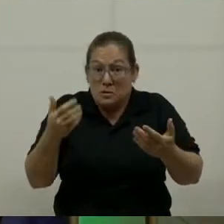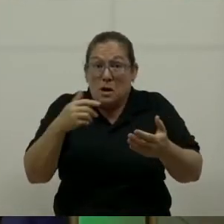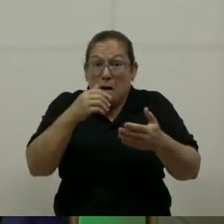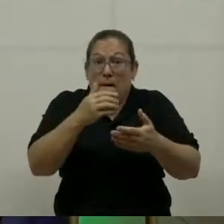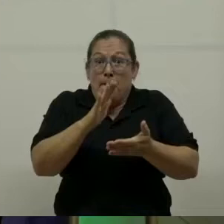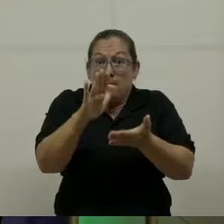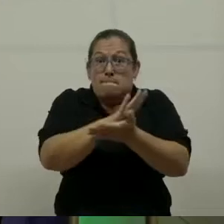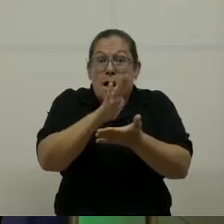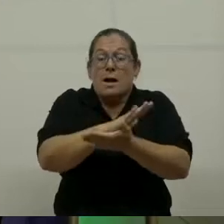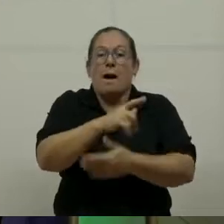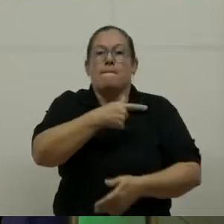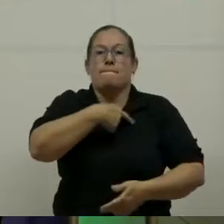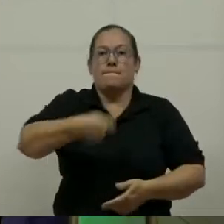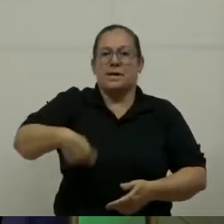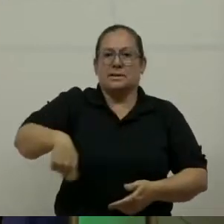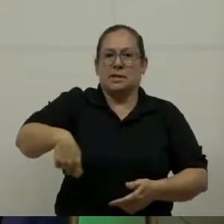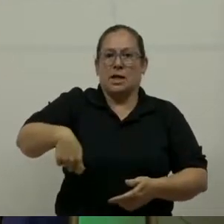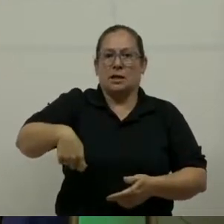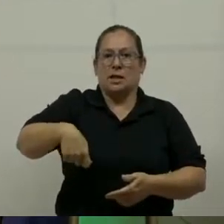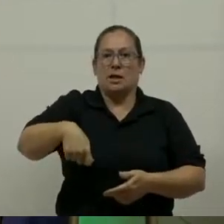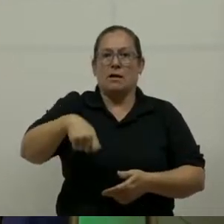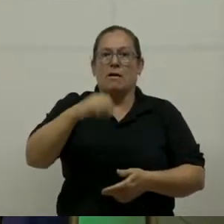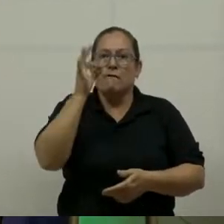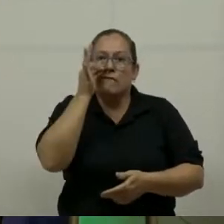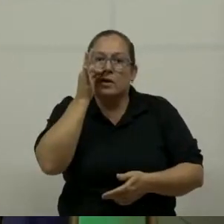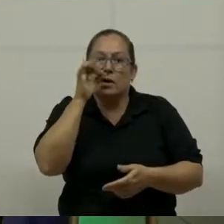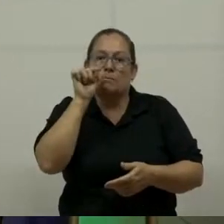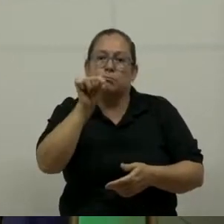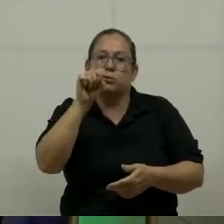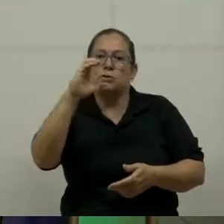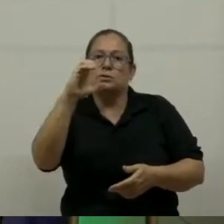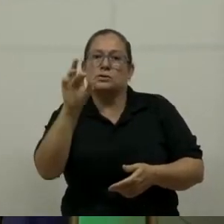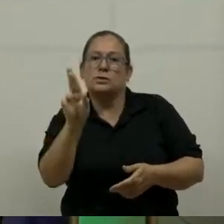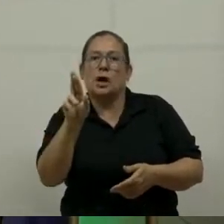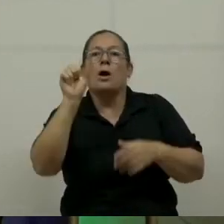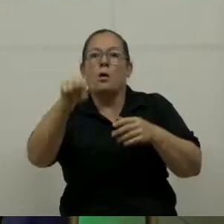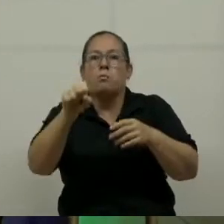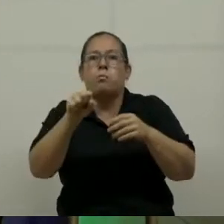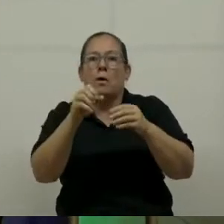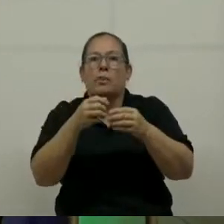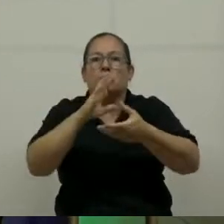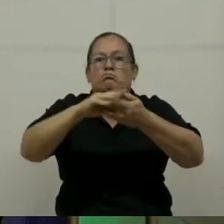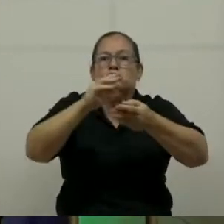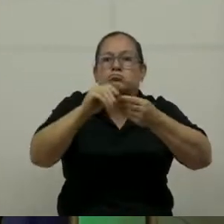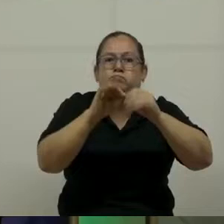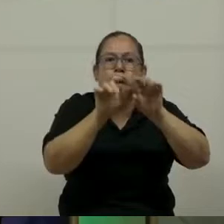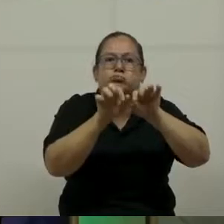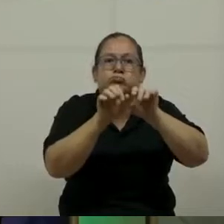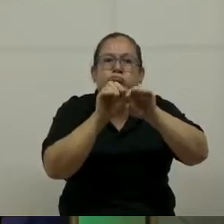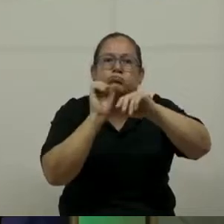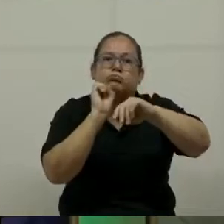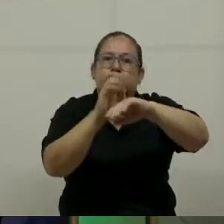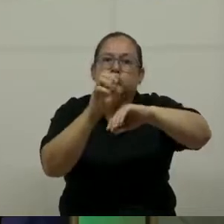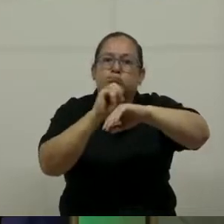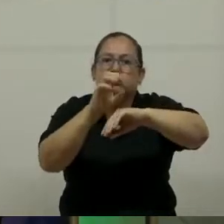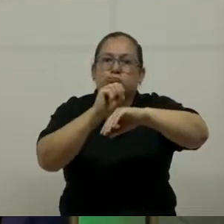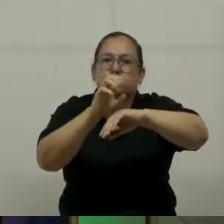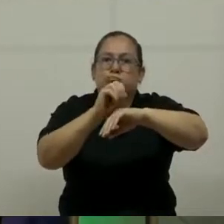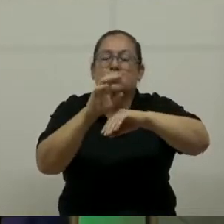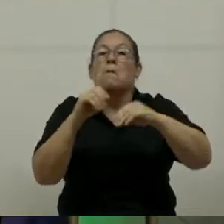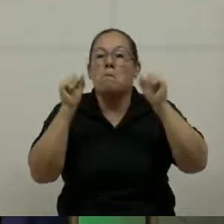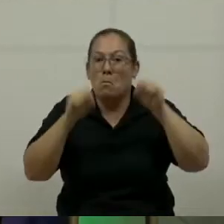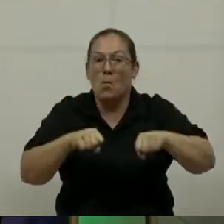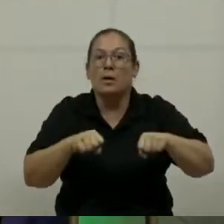PresidenteFigueres.cr pueden justamente hacer aportes a este plan que, como vemos, está muy organizado. Los